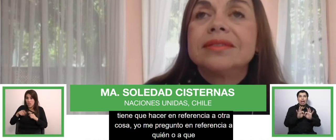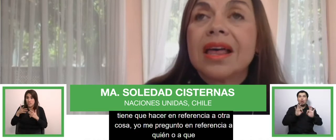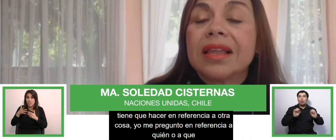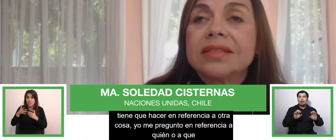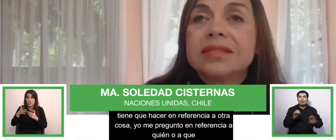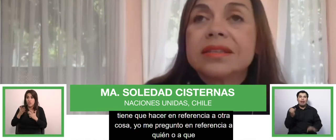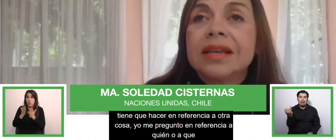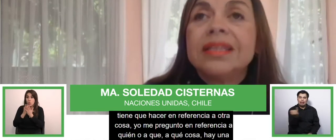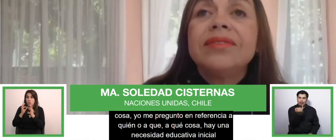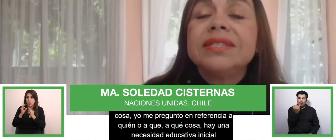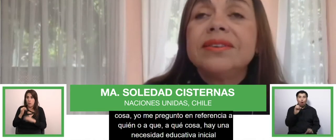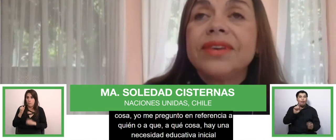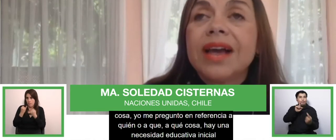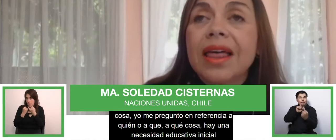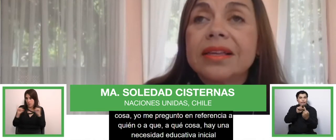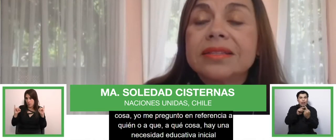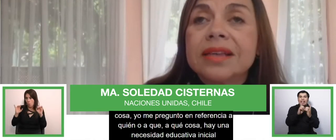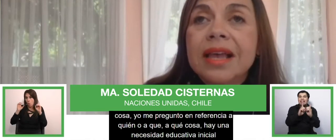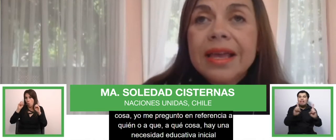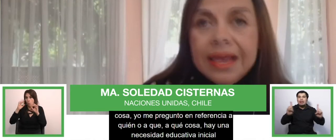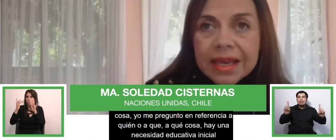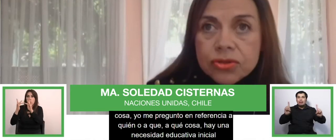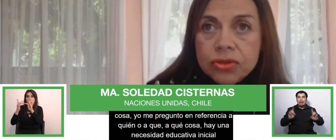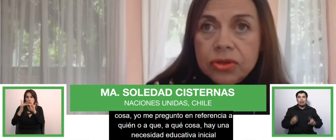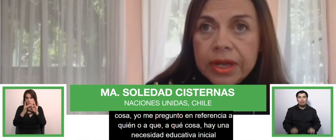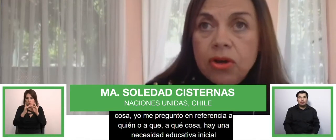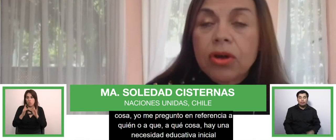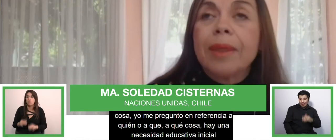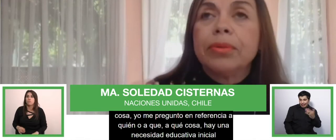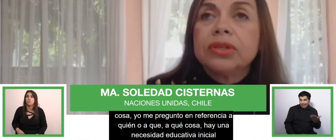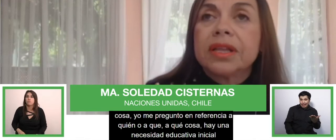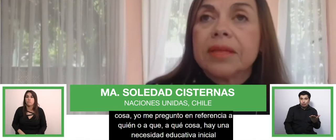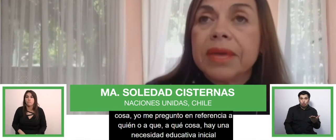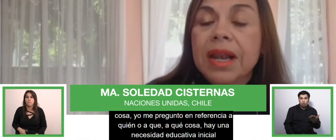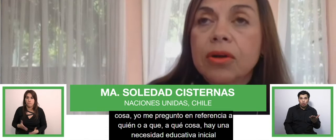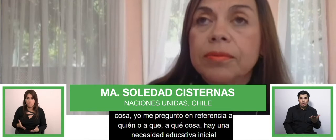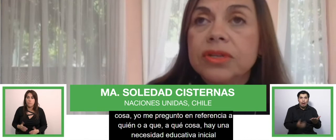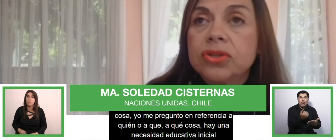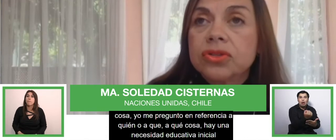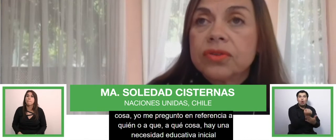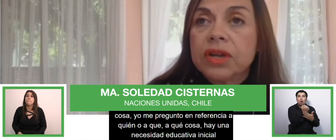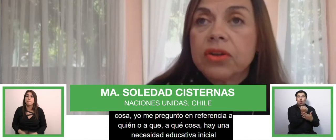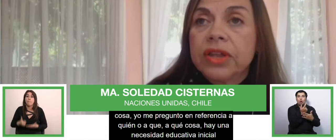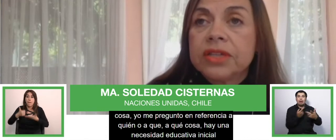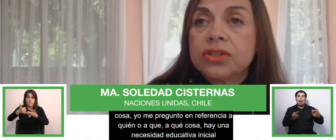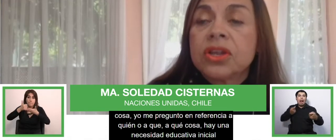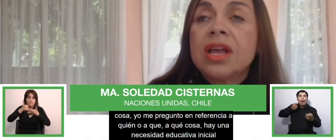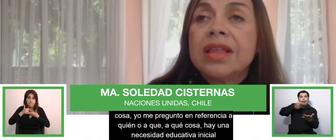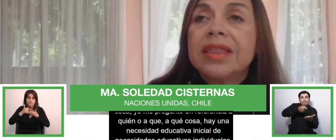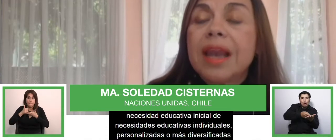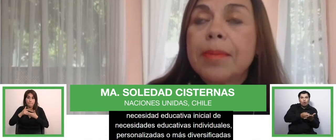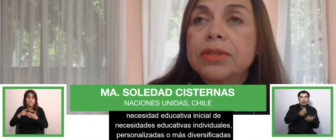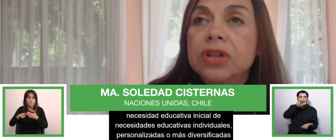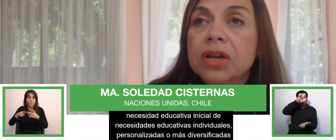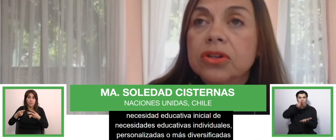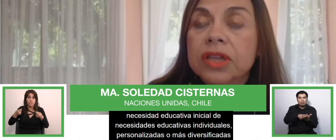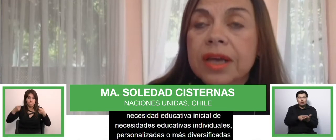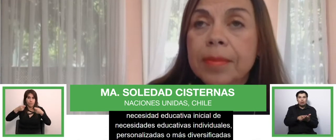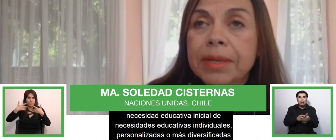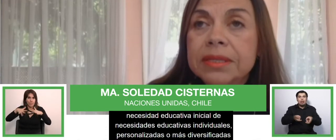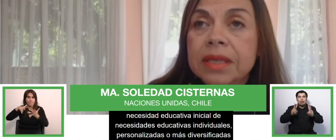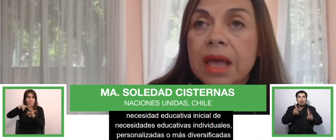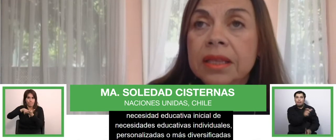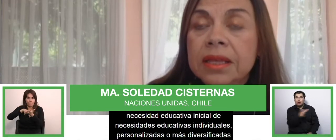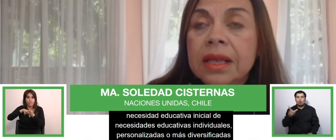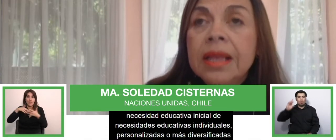personalizadas, diversificadas. Y eso es lo que aporta también la Convención sobre los Derechos de las Personas con